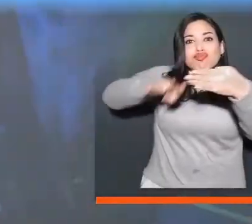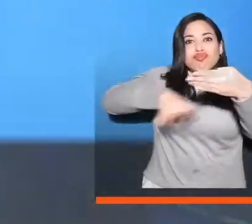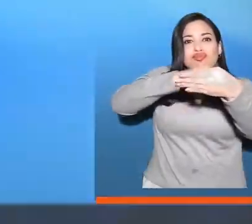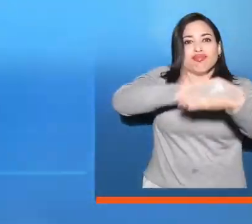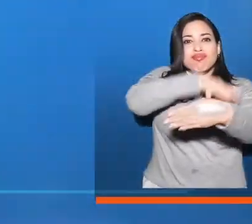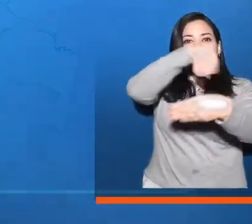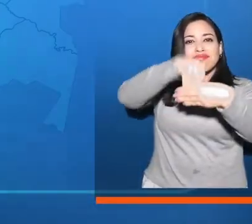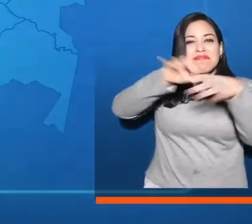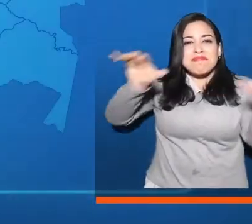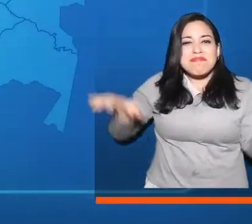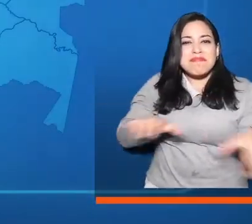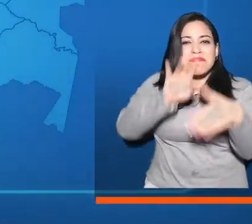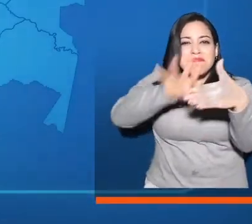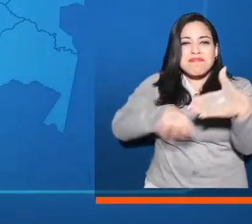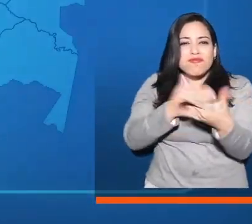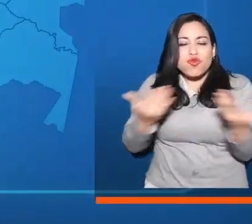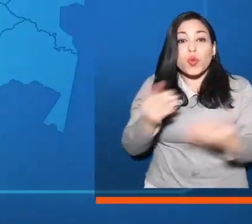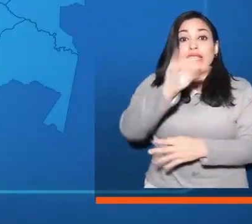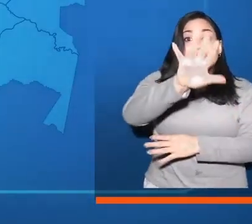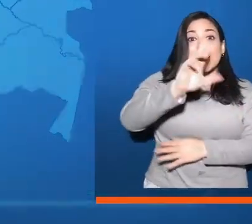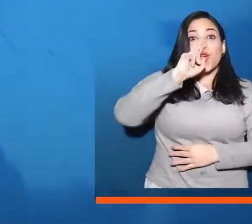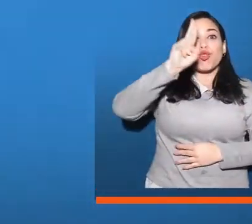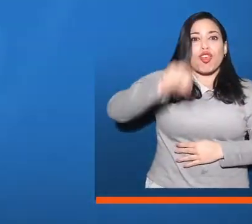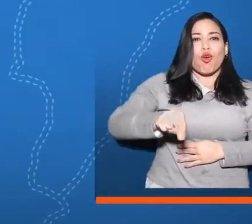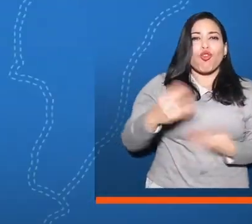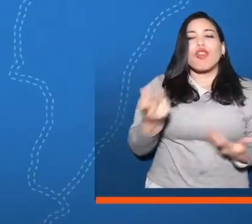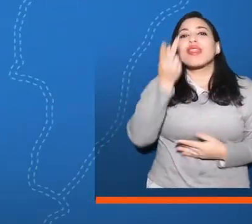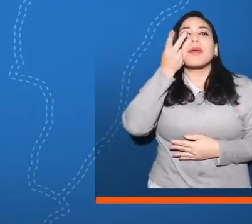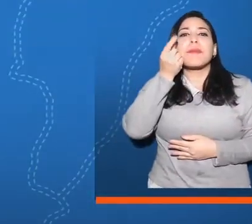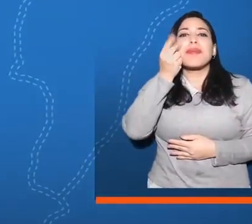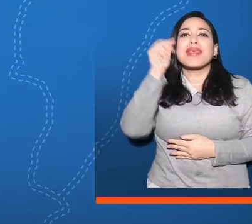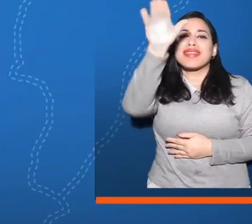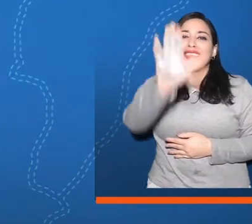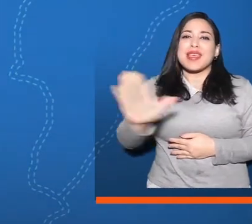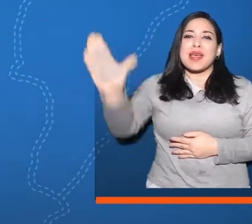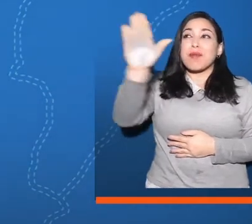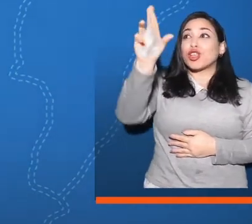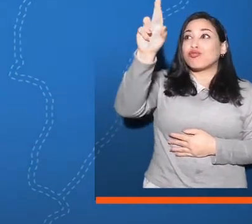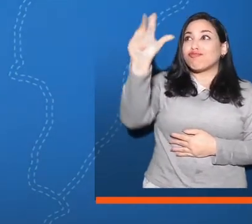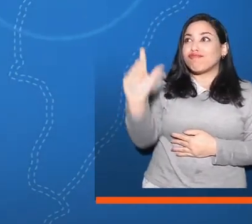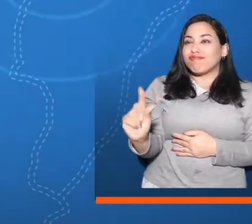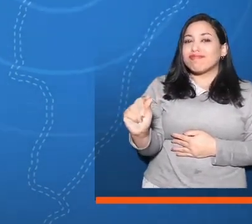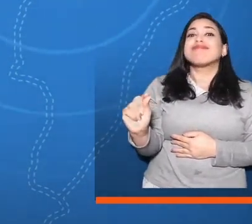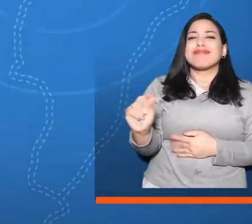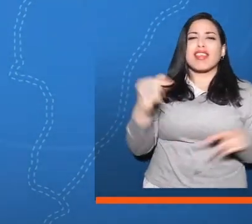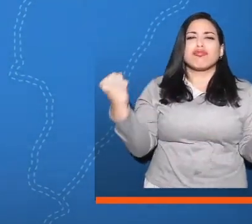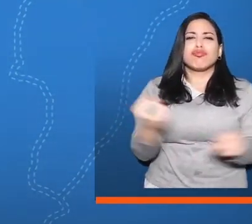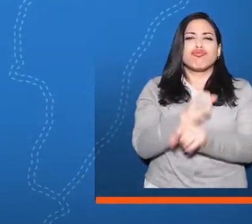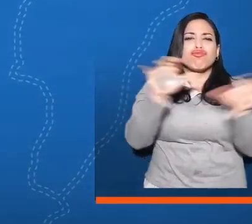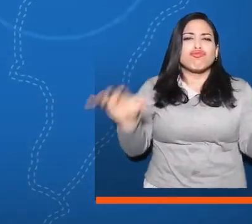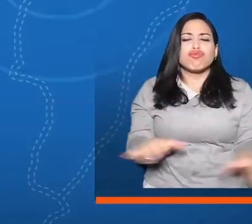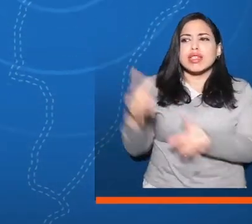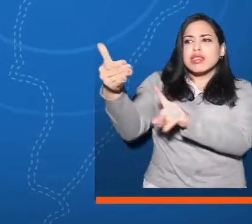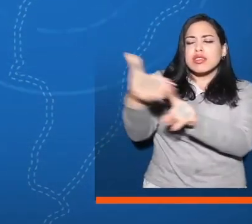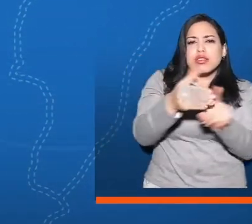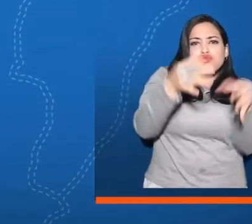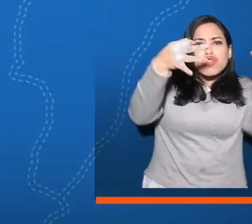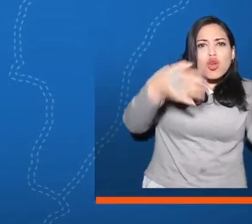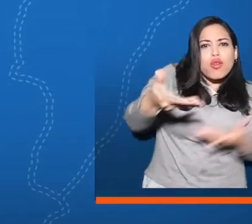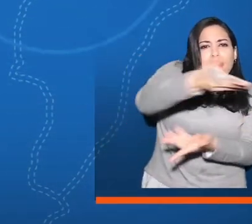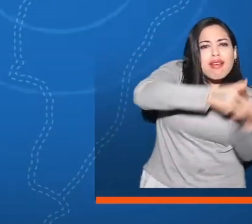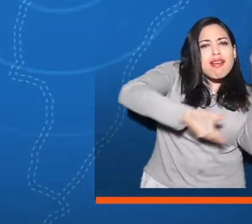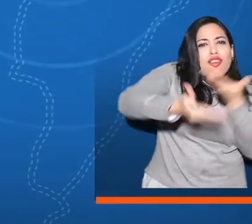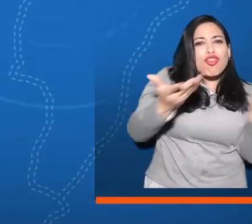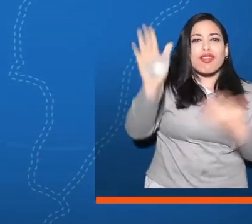Agéndate con el Ministerio del Interior 5 de junio, Pereira, Departamento de Rizaralda Trabajo por la